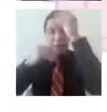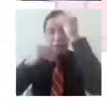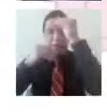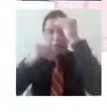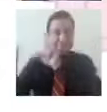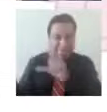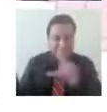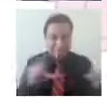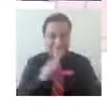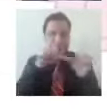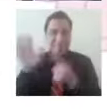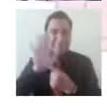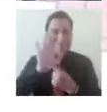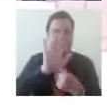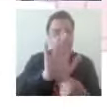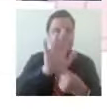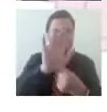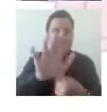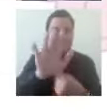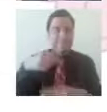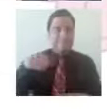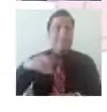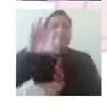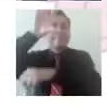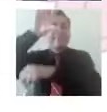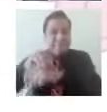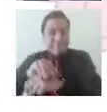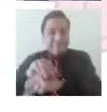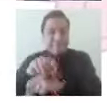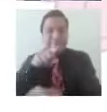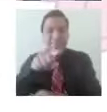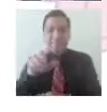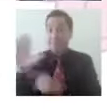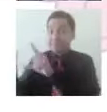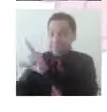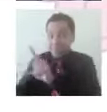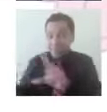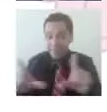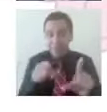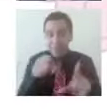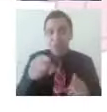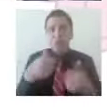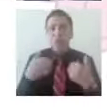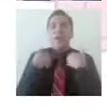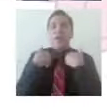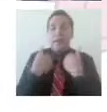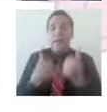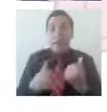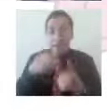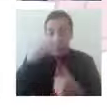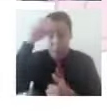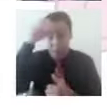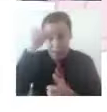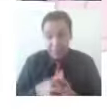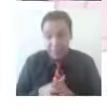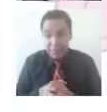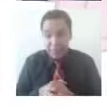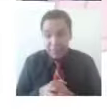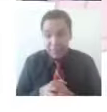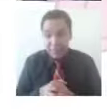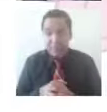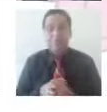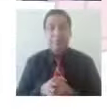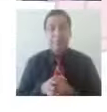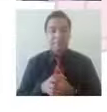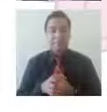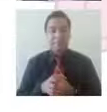una parte visual para que vayamos logrando, comprendiendo nosotros lo que quiero compartir con ustedes. La realidad social, es